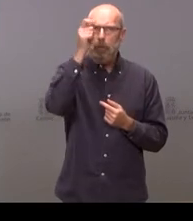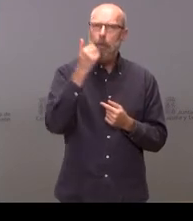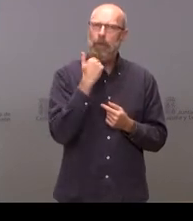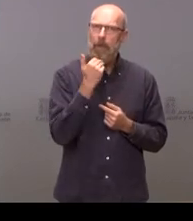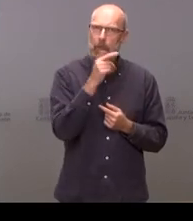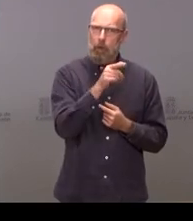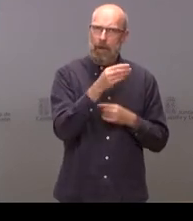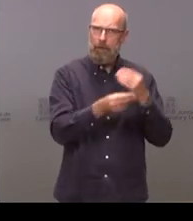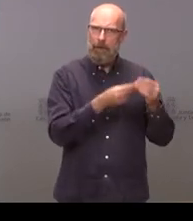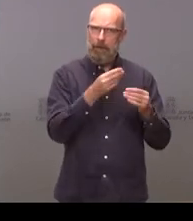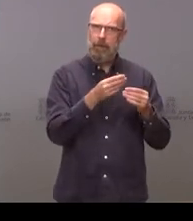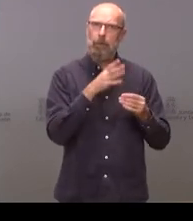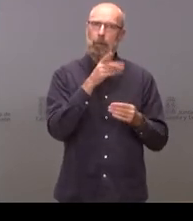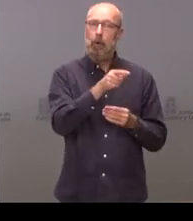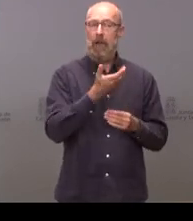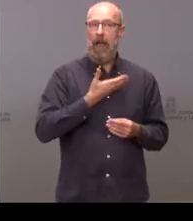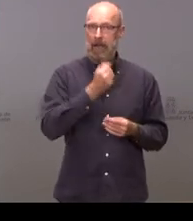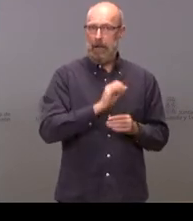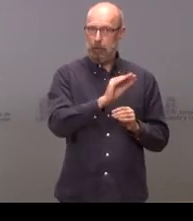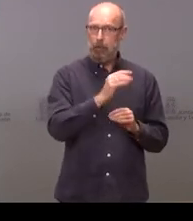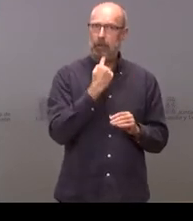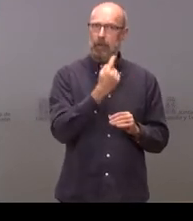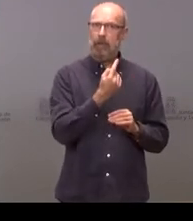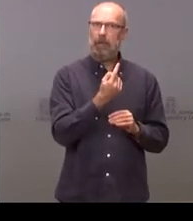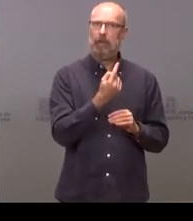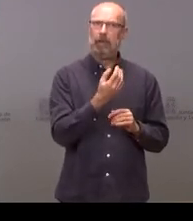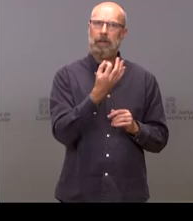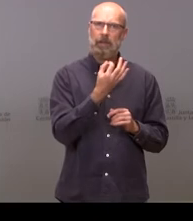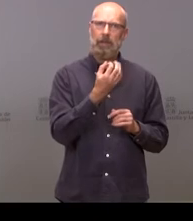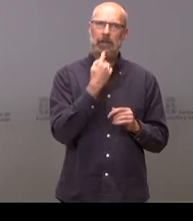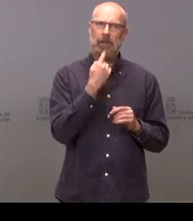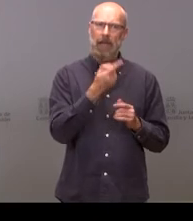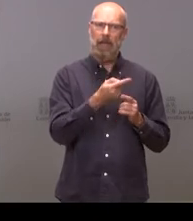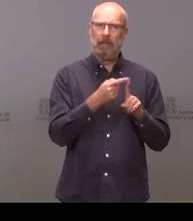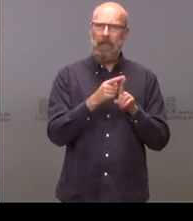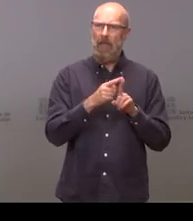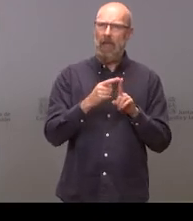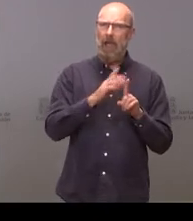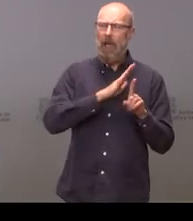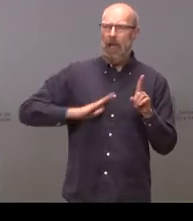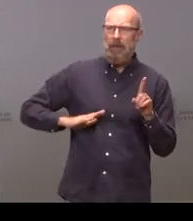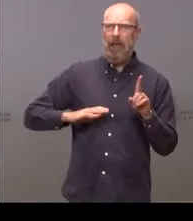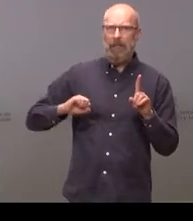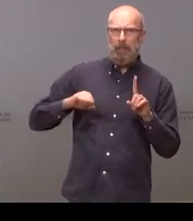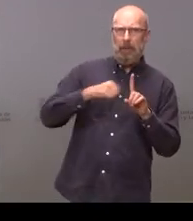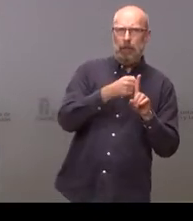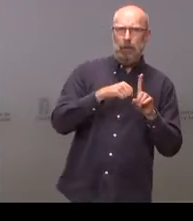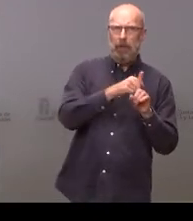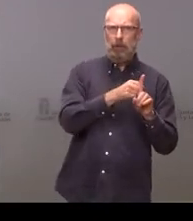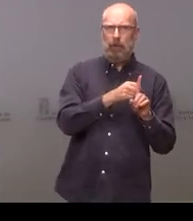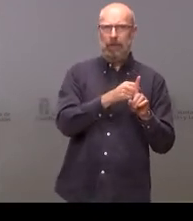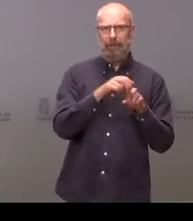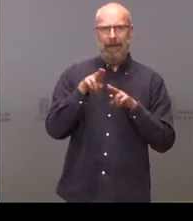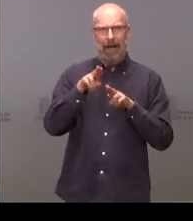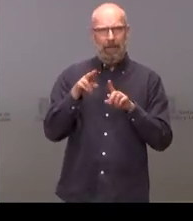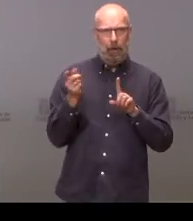decidir el alcalde justificando amenazas de las impresiones por parte entendemos de los cazadores